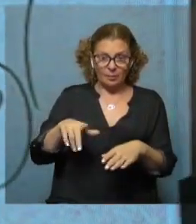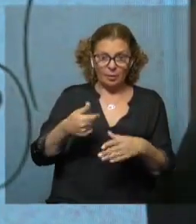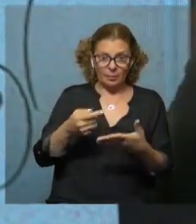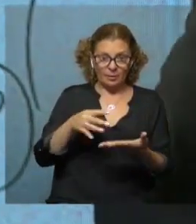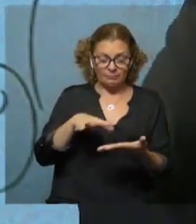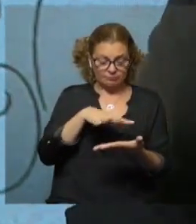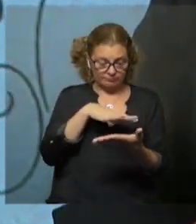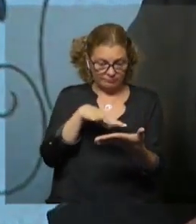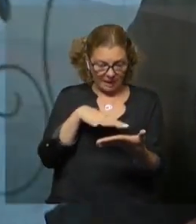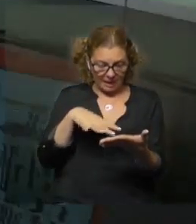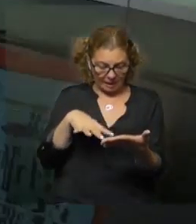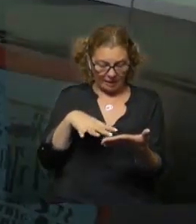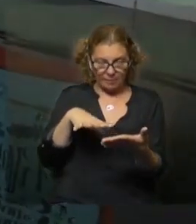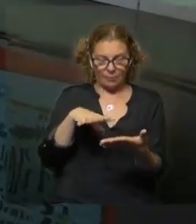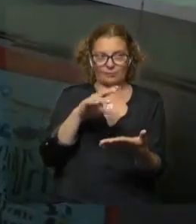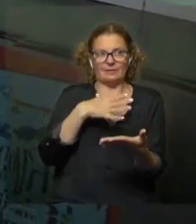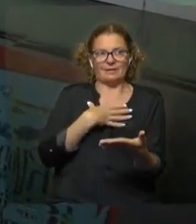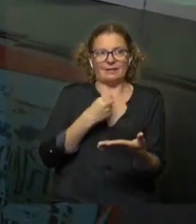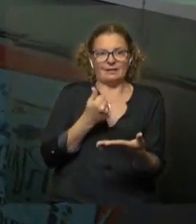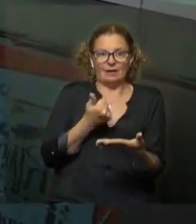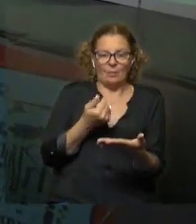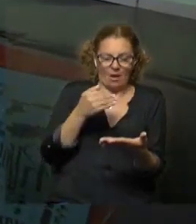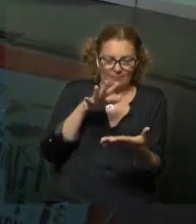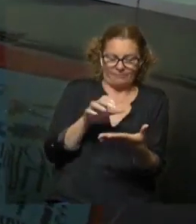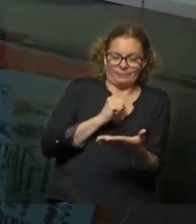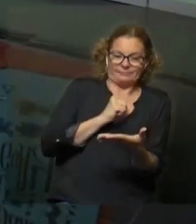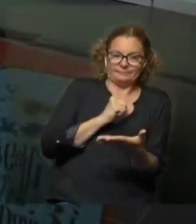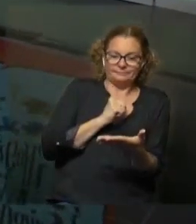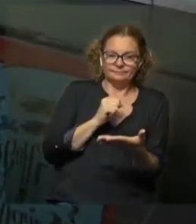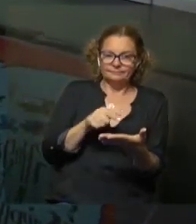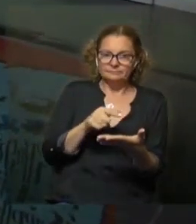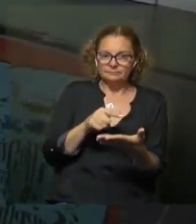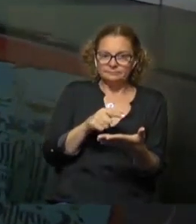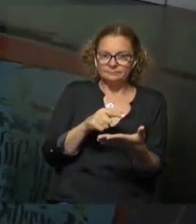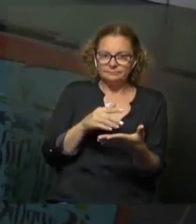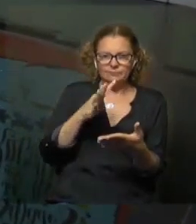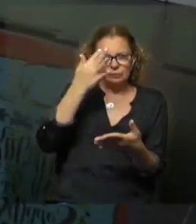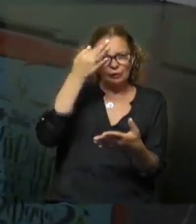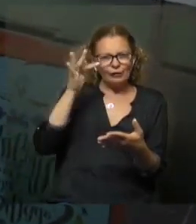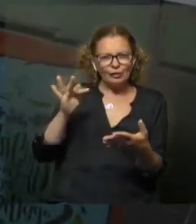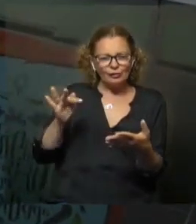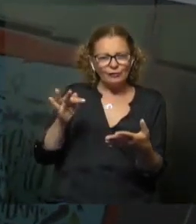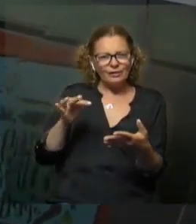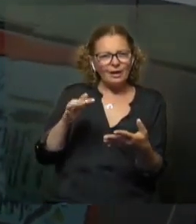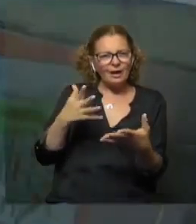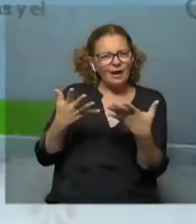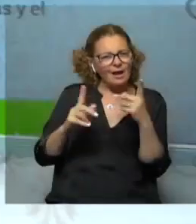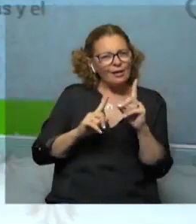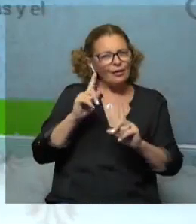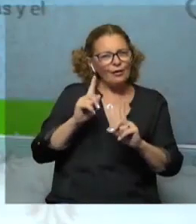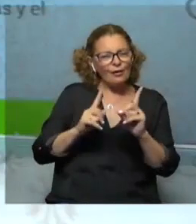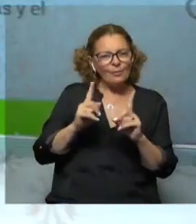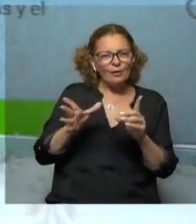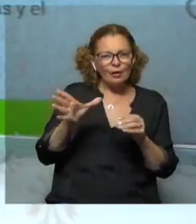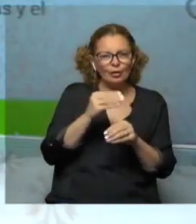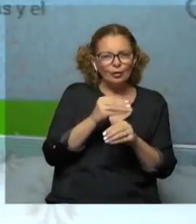lo empieza a leer, quedás atrapado al instante. Hay como una cosa media filosófica de que todo